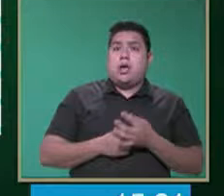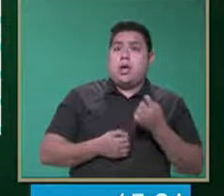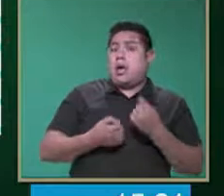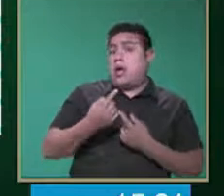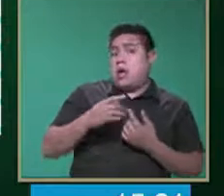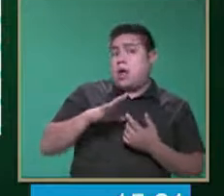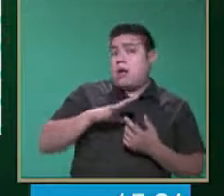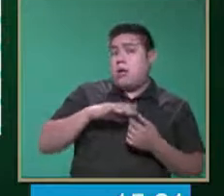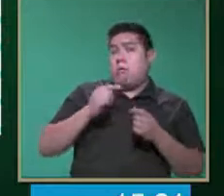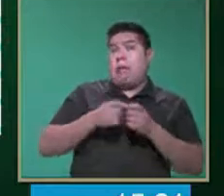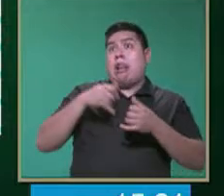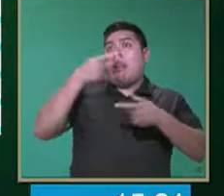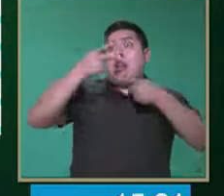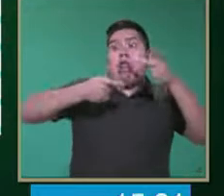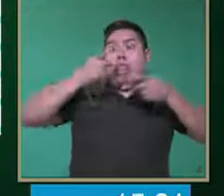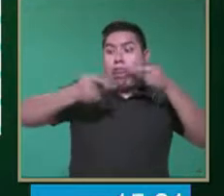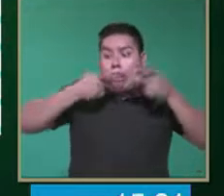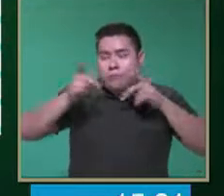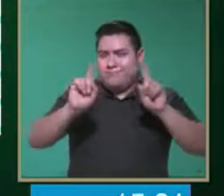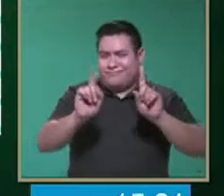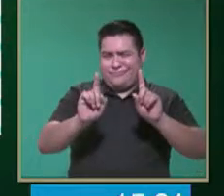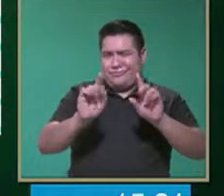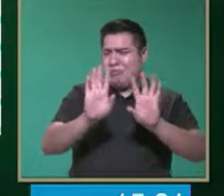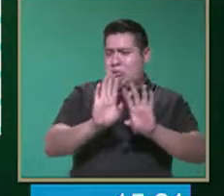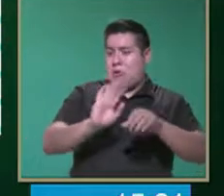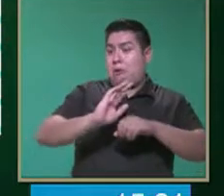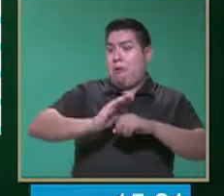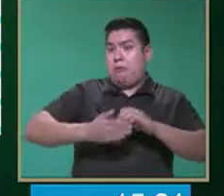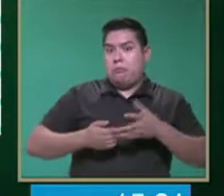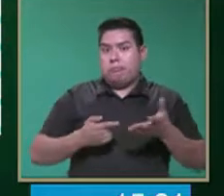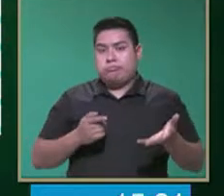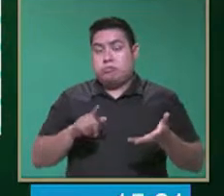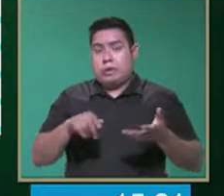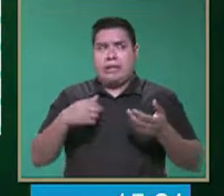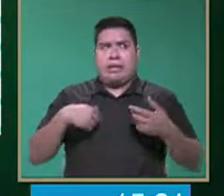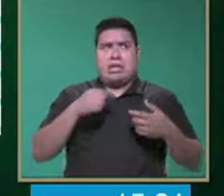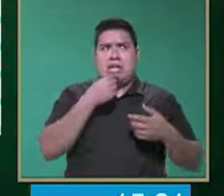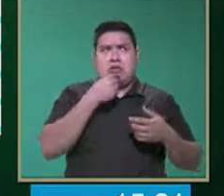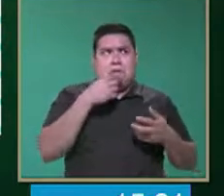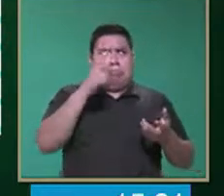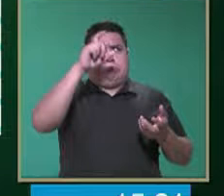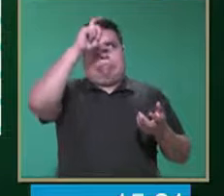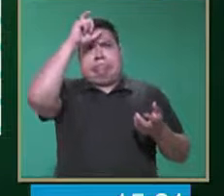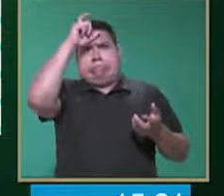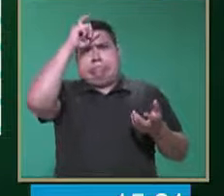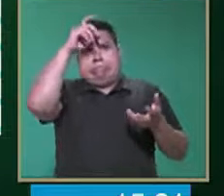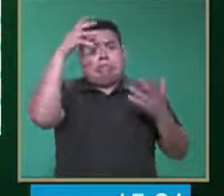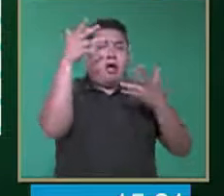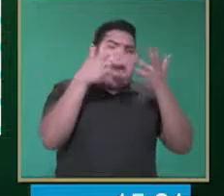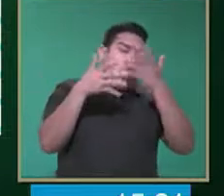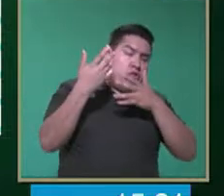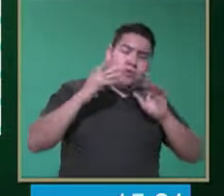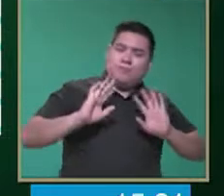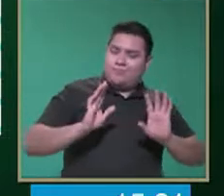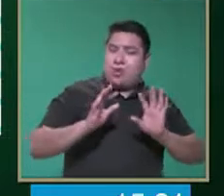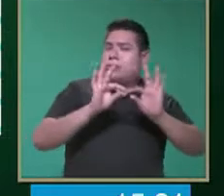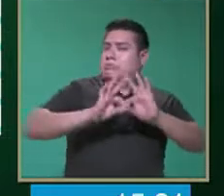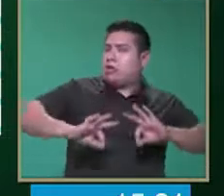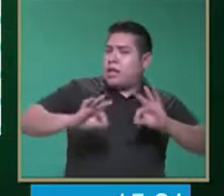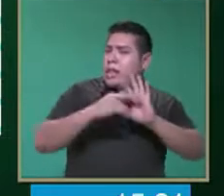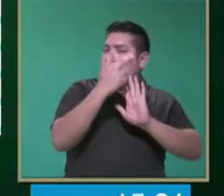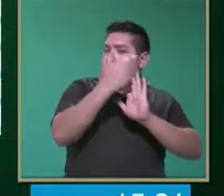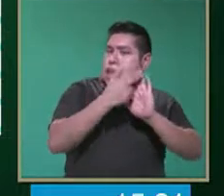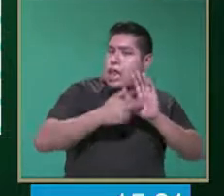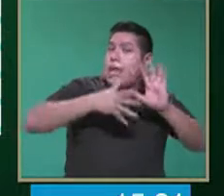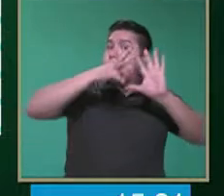una oración súper larga porque ya cuando terminemos nosotros de dar esta indicación, el alumno, pues, ya se perdió. Entonces, esas indicaciones